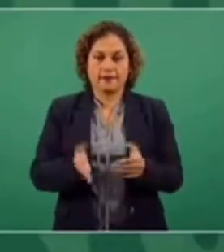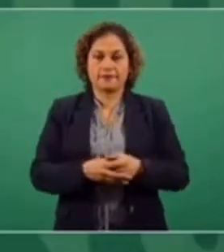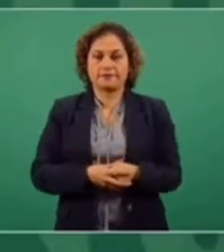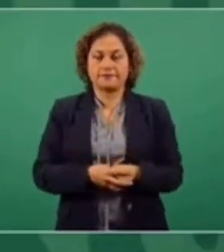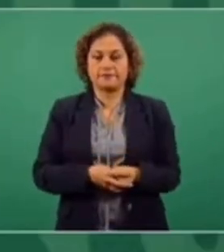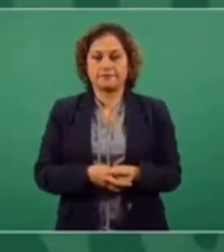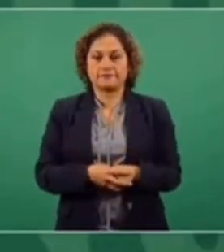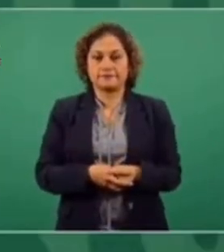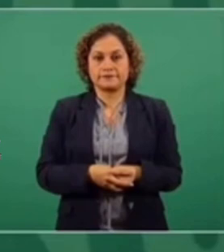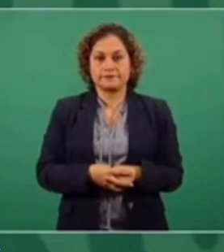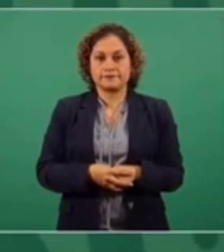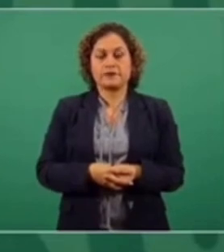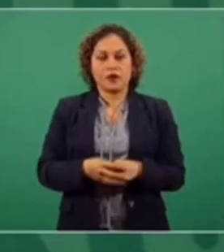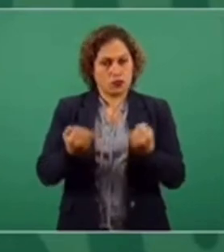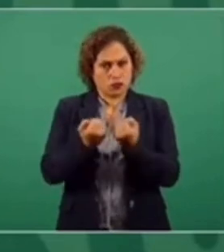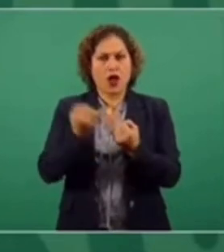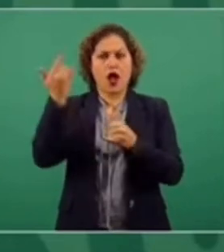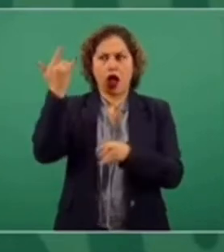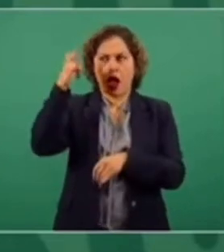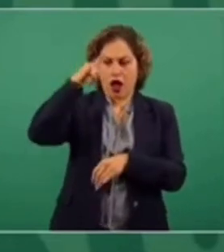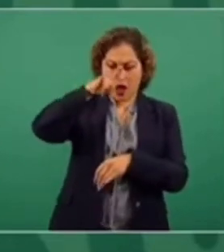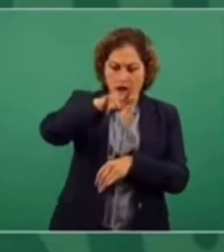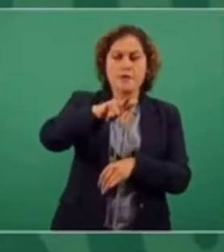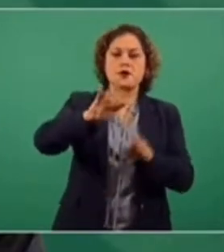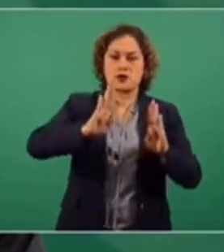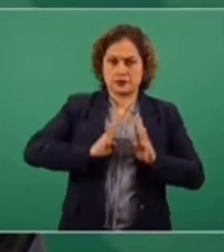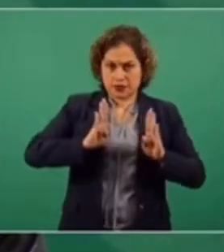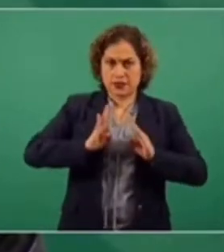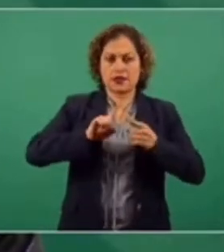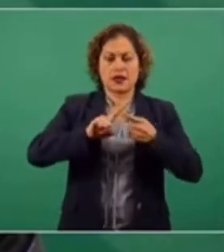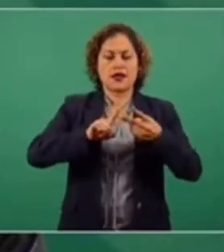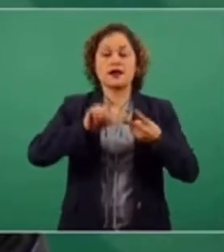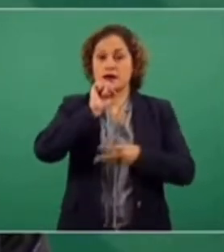la Fuerza Aérea como aviones